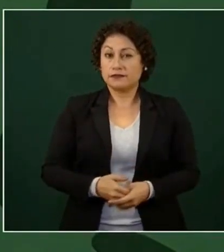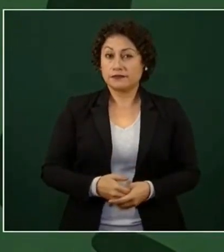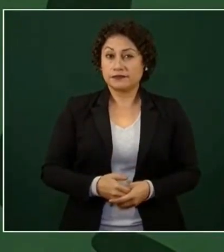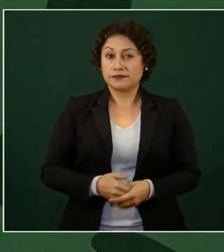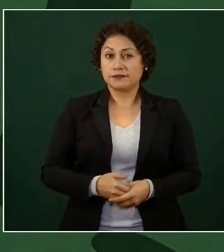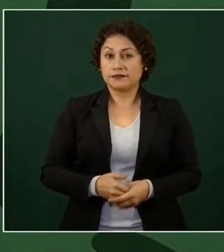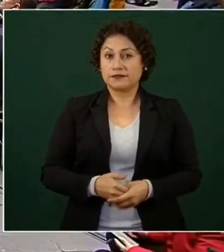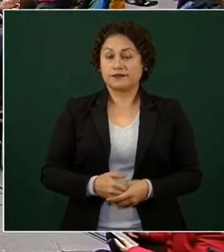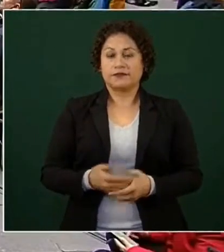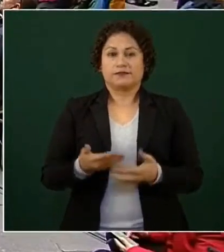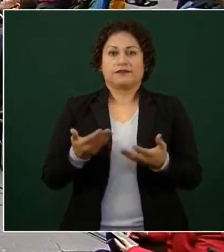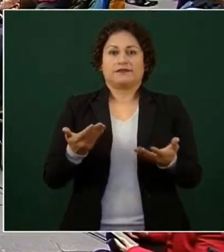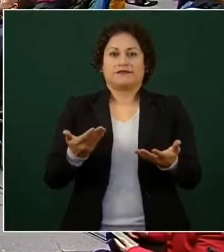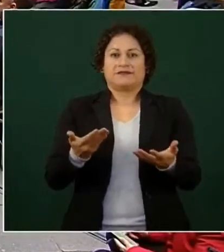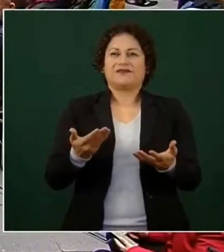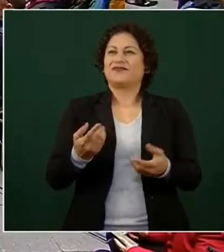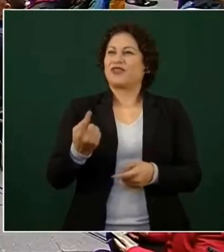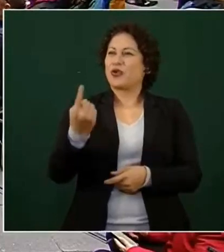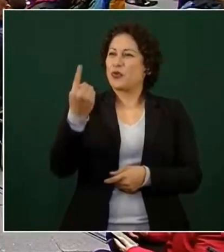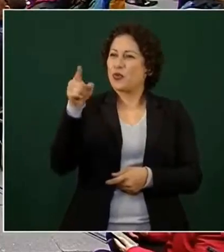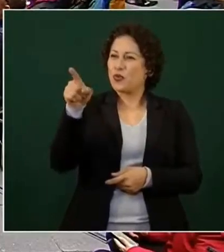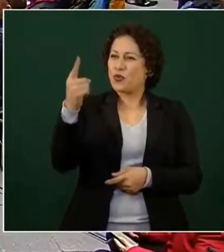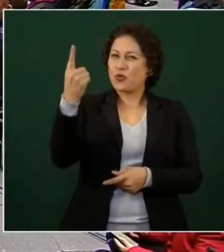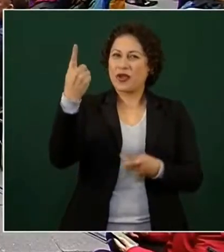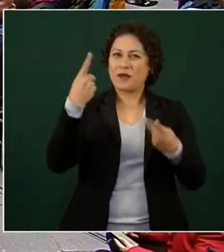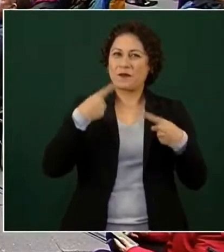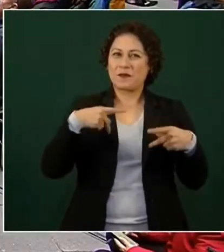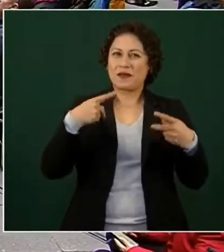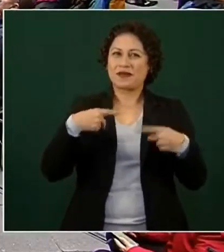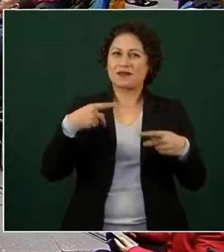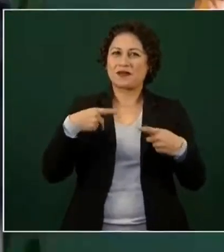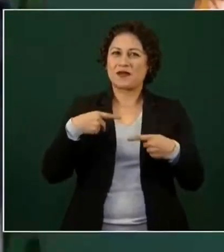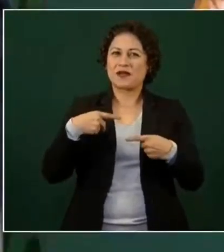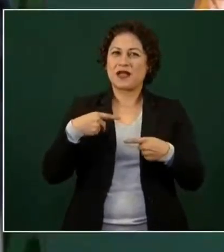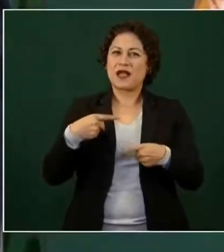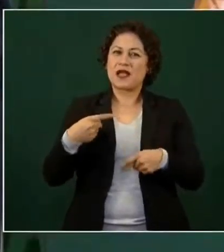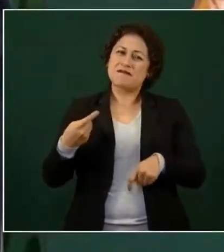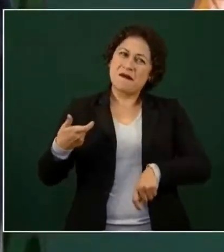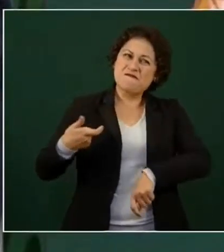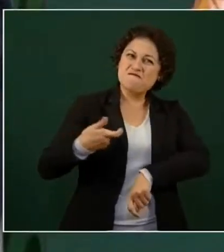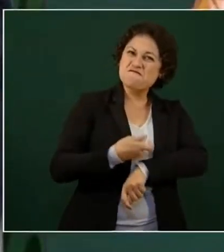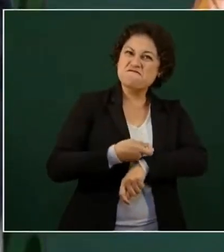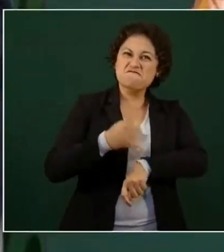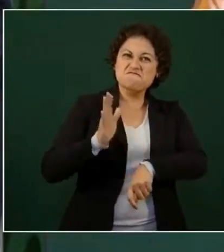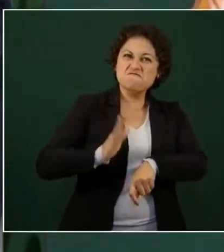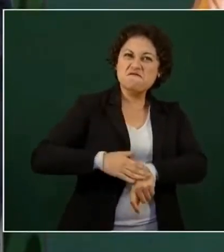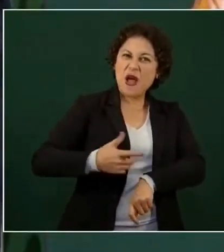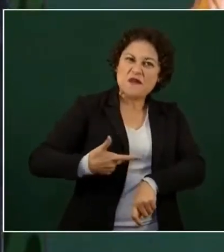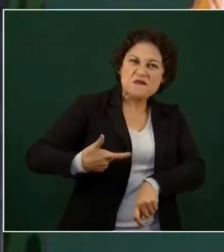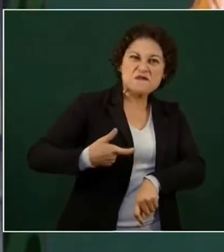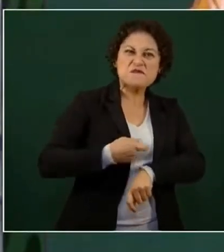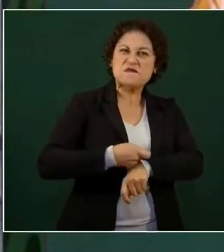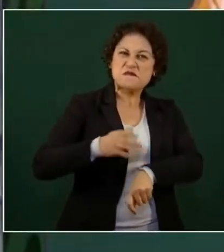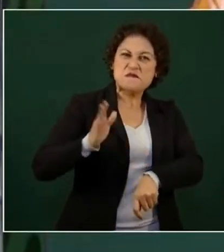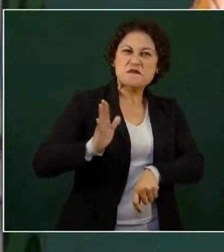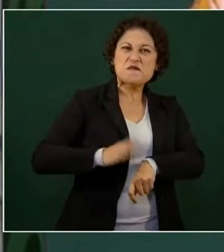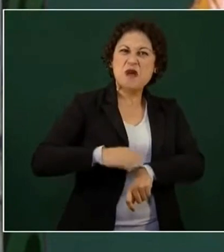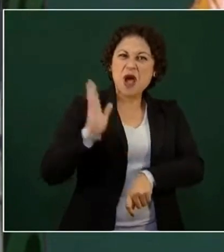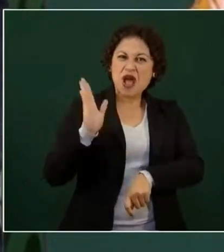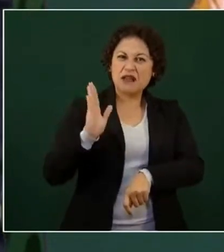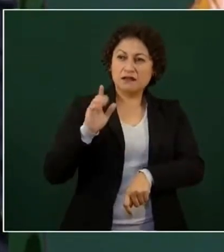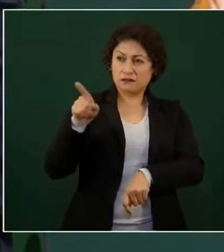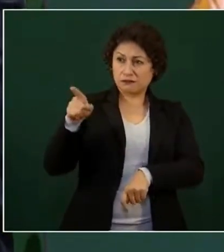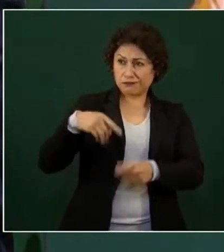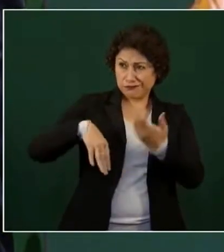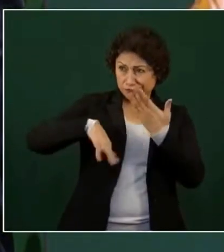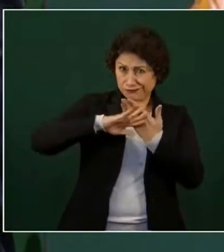Uno que pidió ahí, ponle más dosis, y ahí está tranquilo y